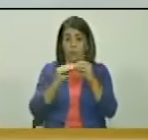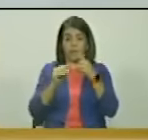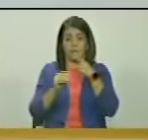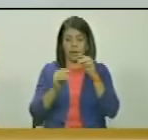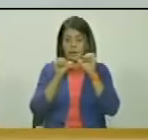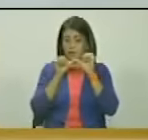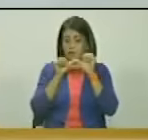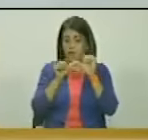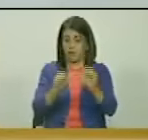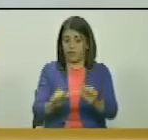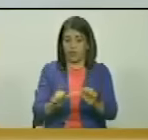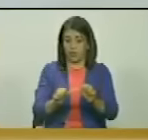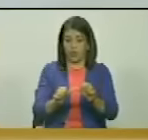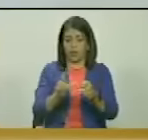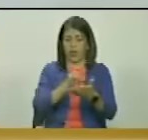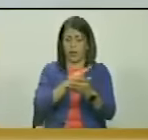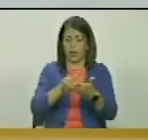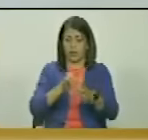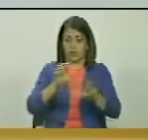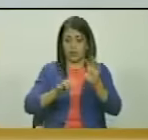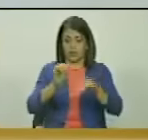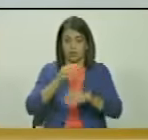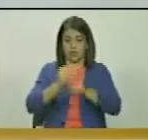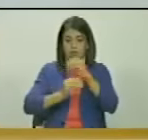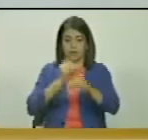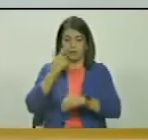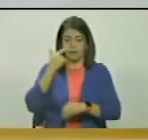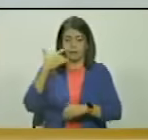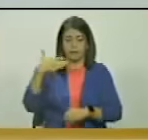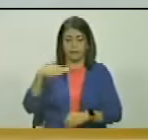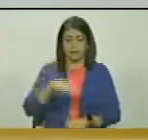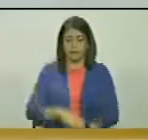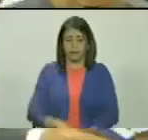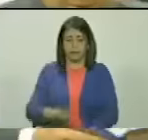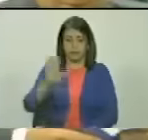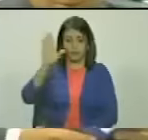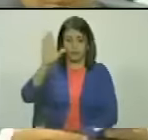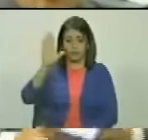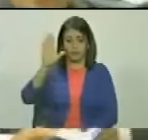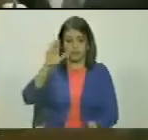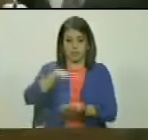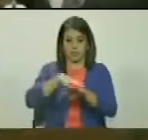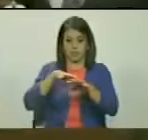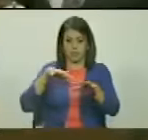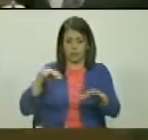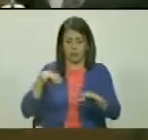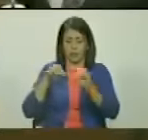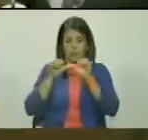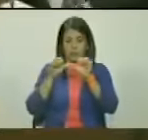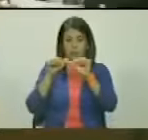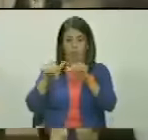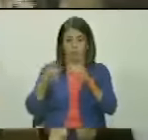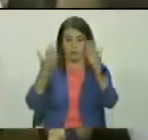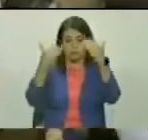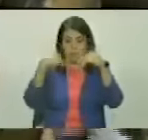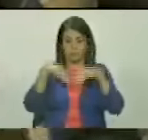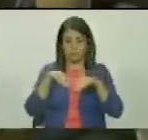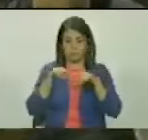está establecido en lo leído por secretaría sirvanse a manifestarlo con la señal de costumbre mayoría evidente queda aprobado